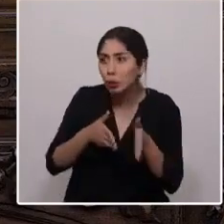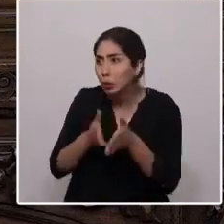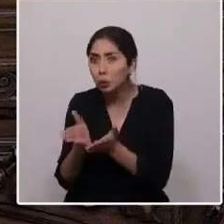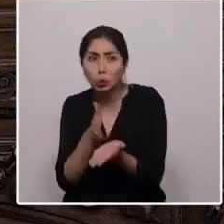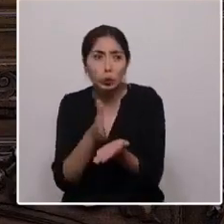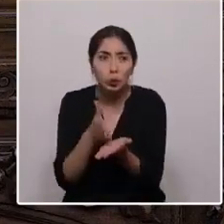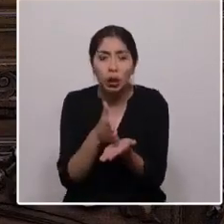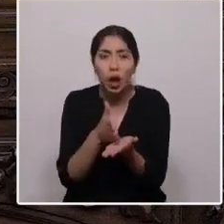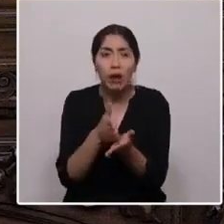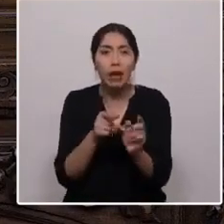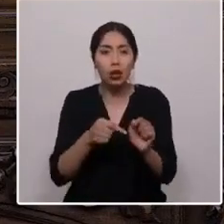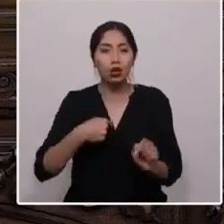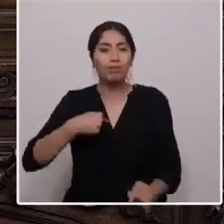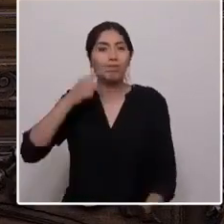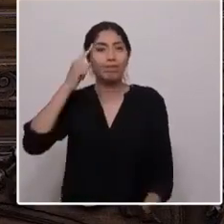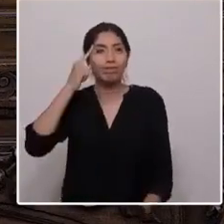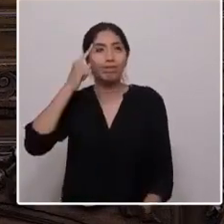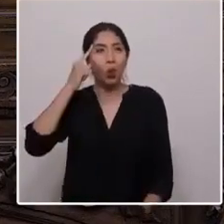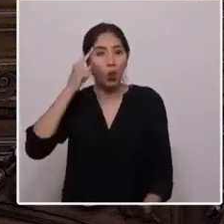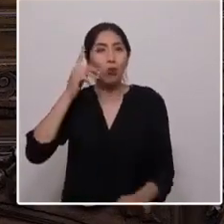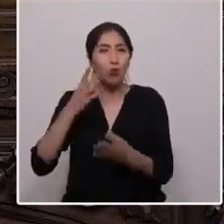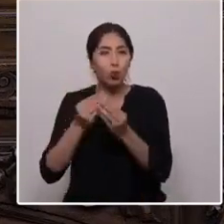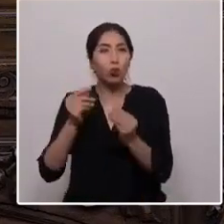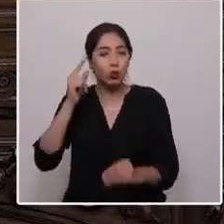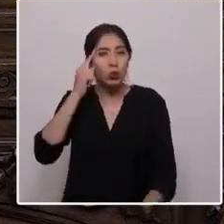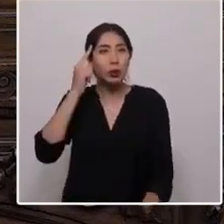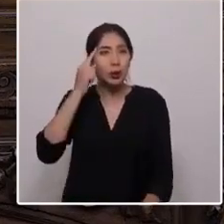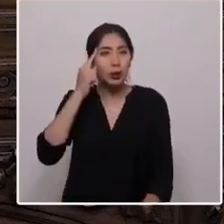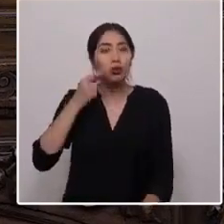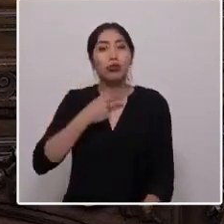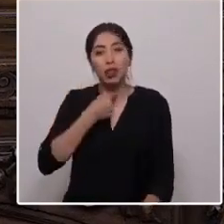pensado mucho en eso y quisiera compartirles mi reflexión.